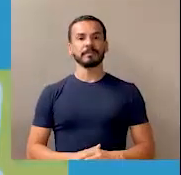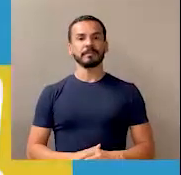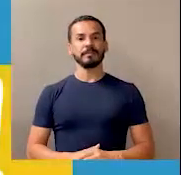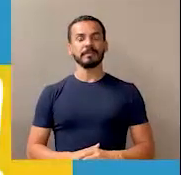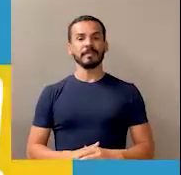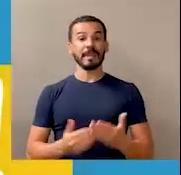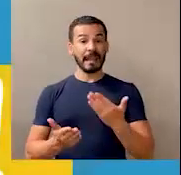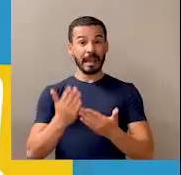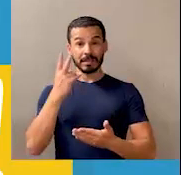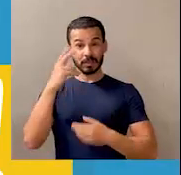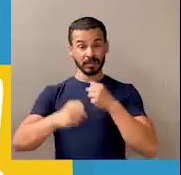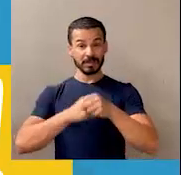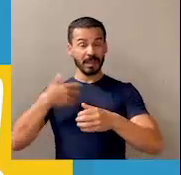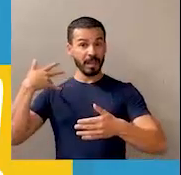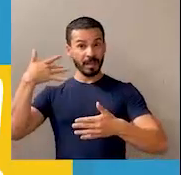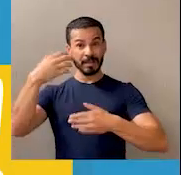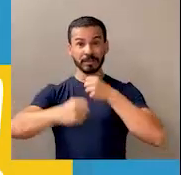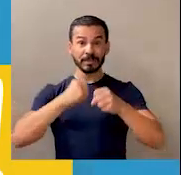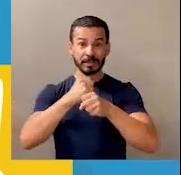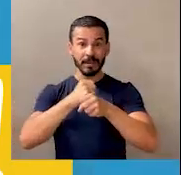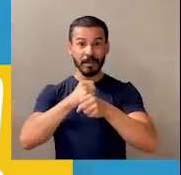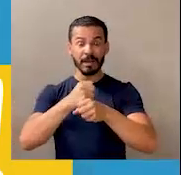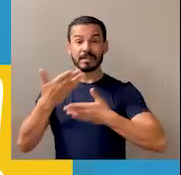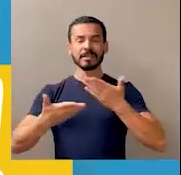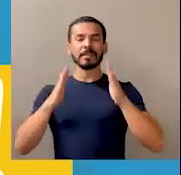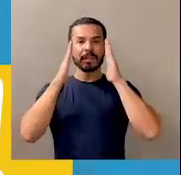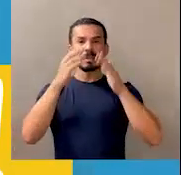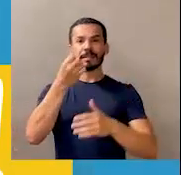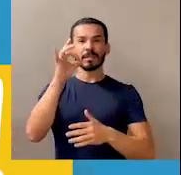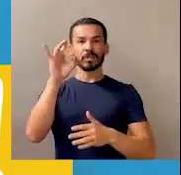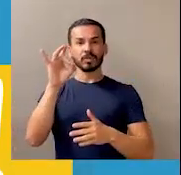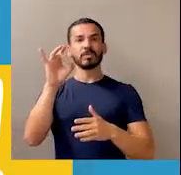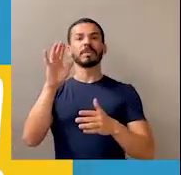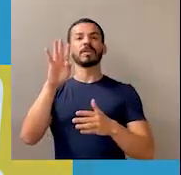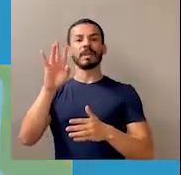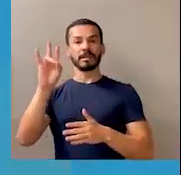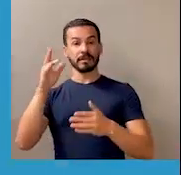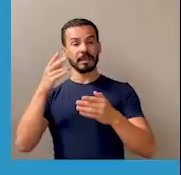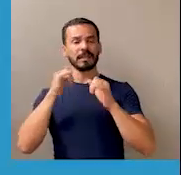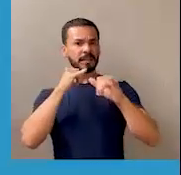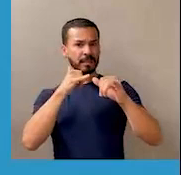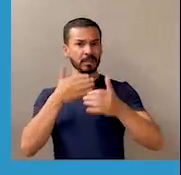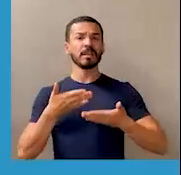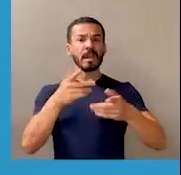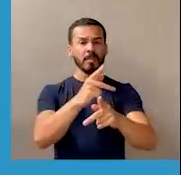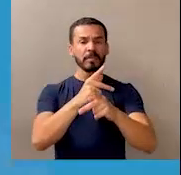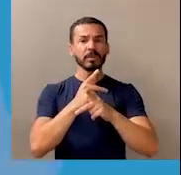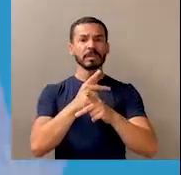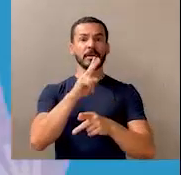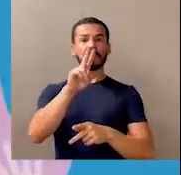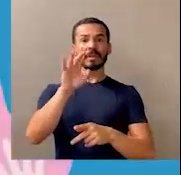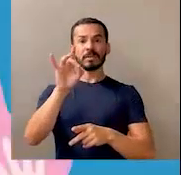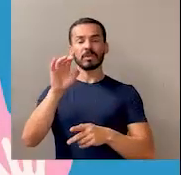En casi dos años de funcionamiento, el servicio ha atendido 18.047 denuncias y brindado protección a